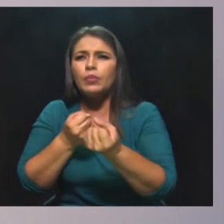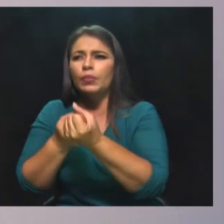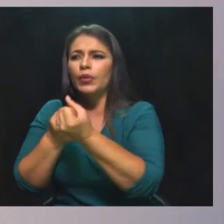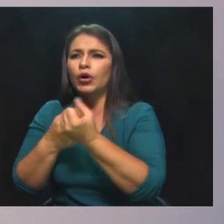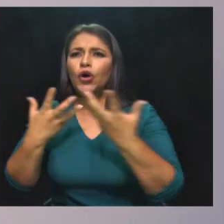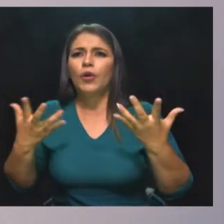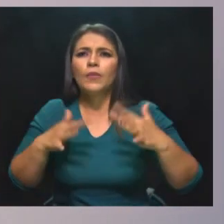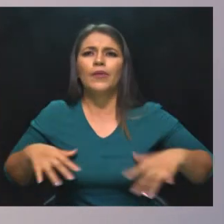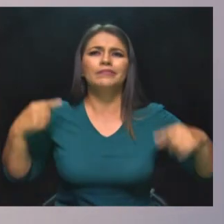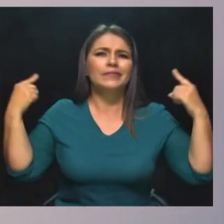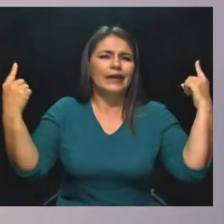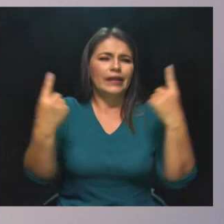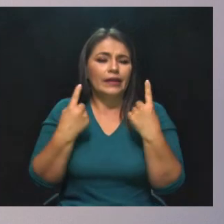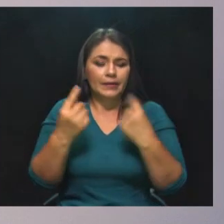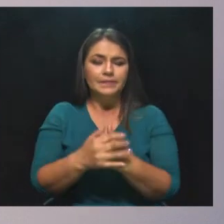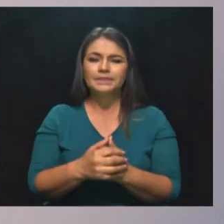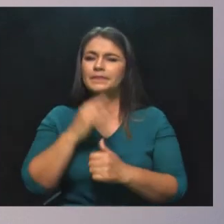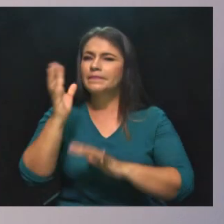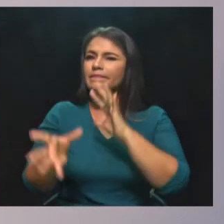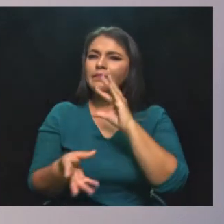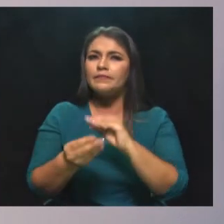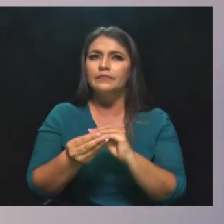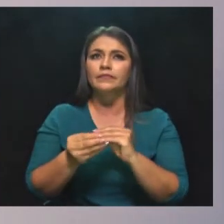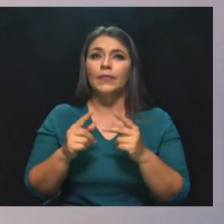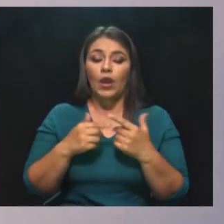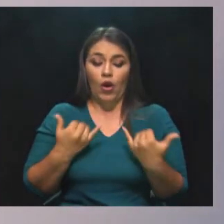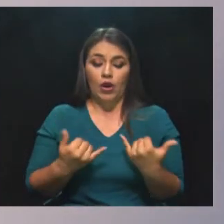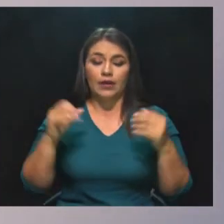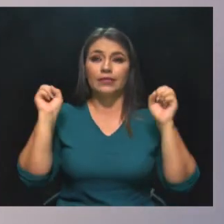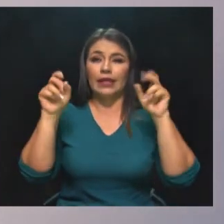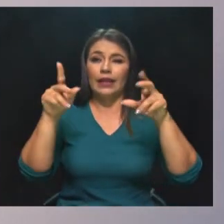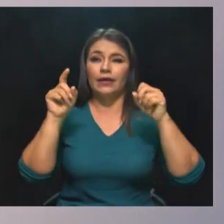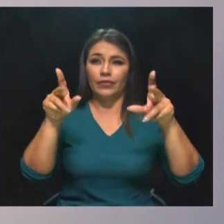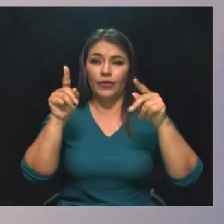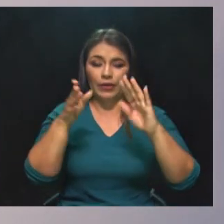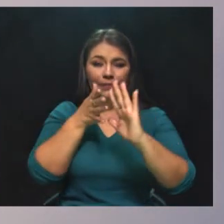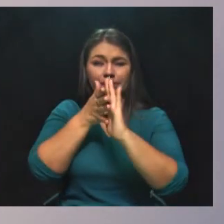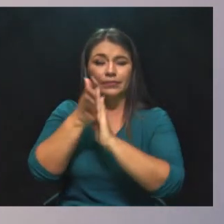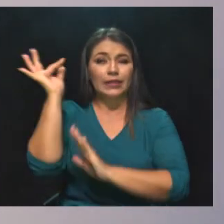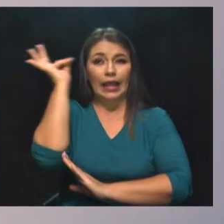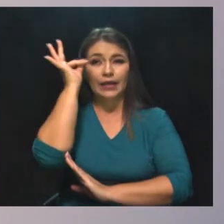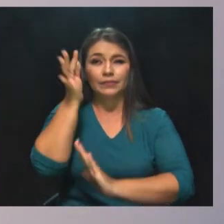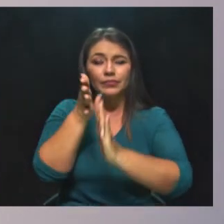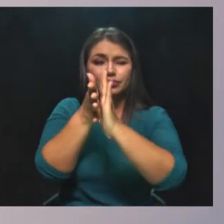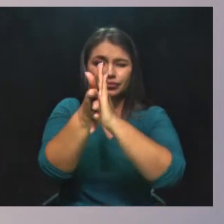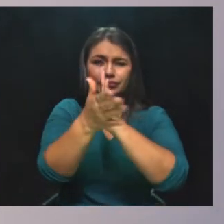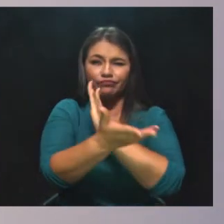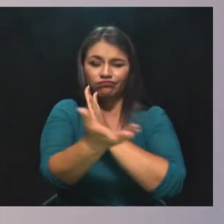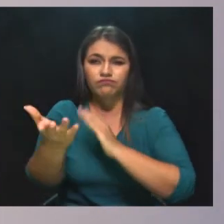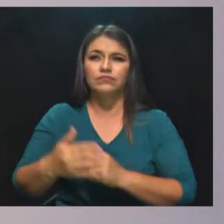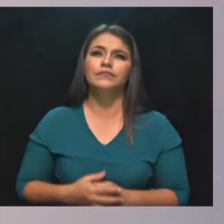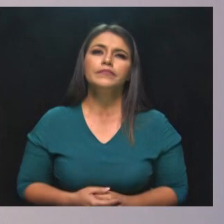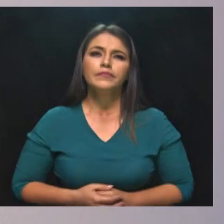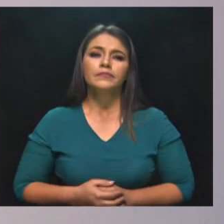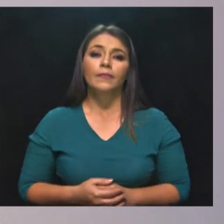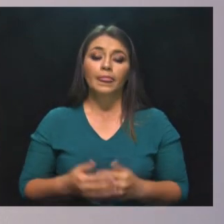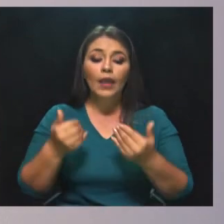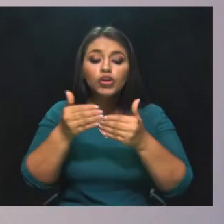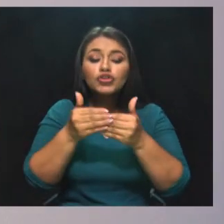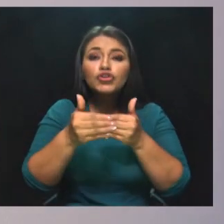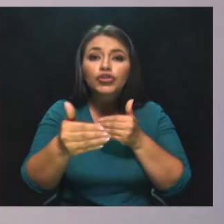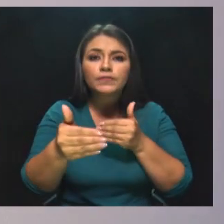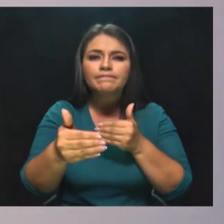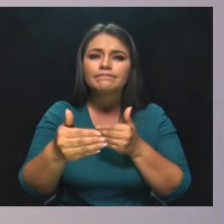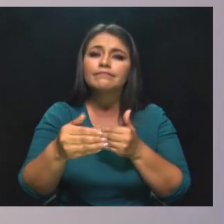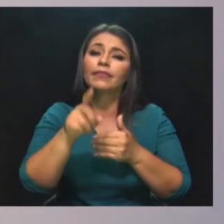canales posibles, incluyendo esta señal de Teleantioquia. Lo que viene exigirá más de